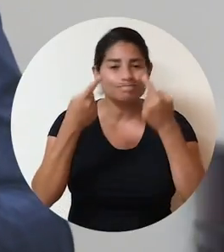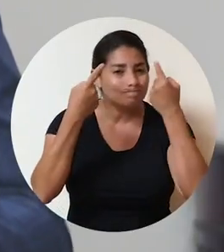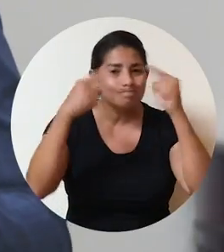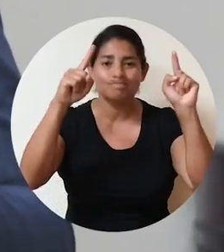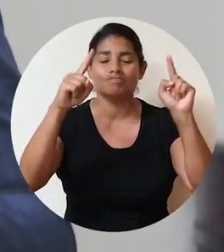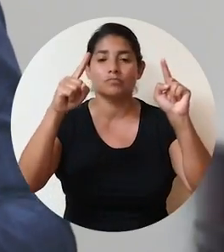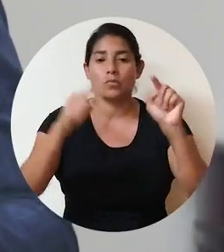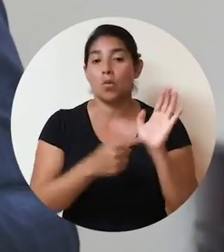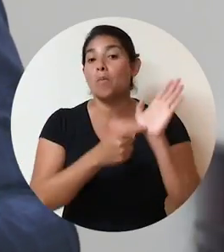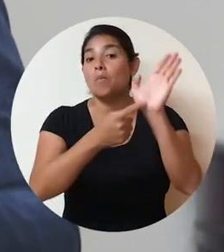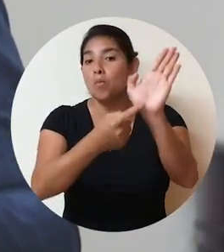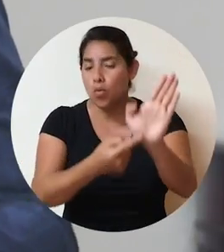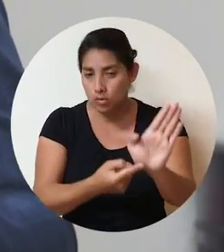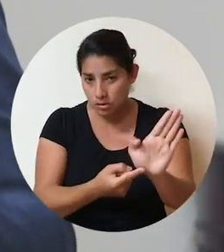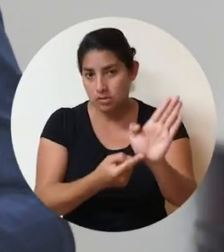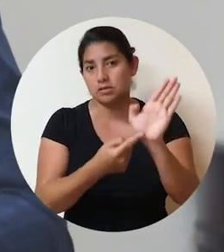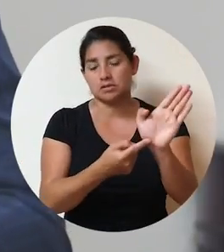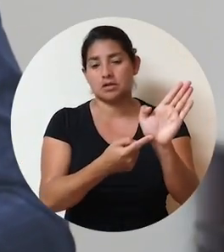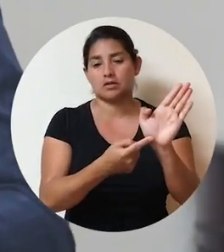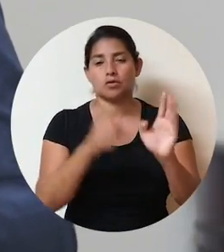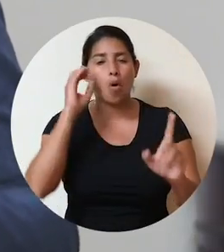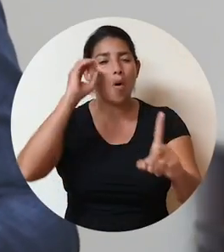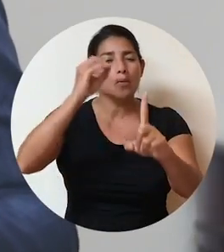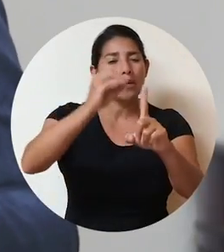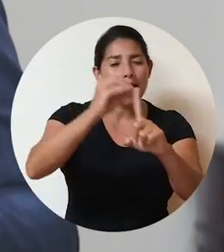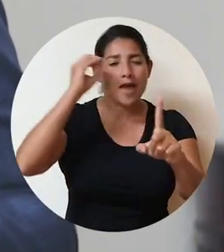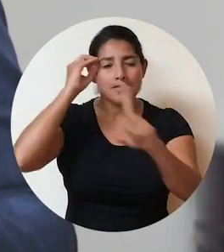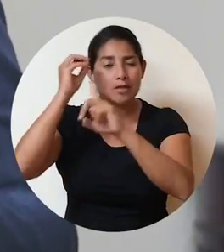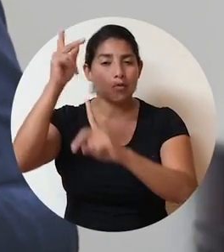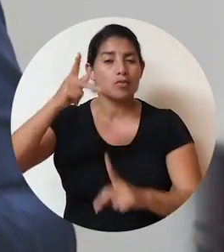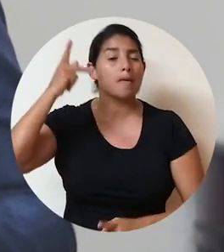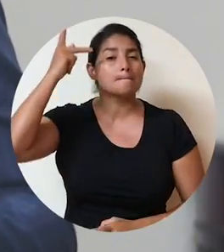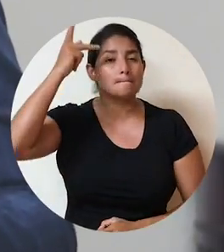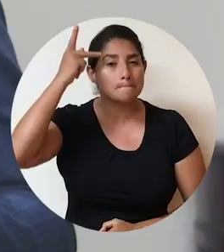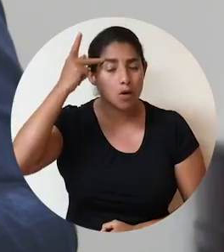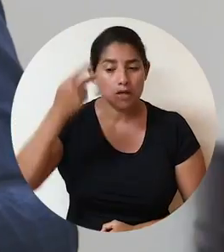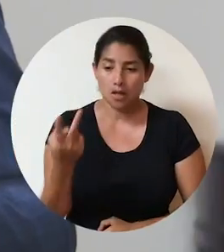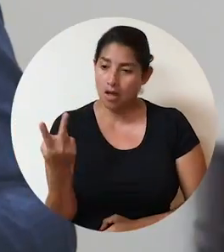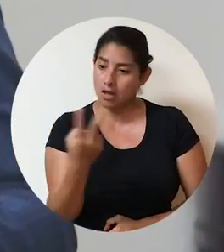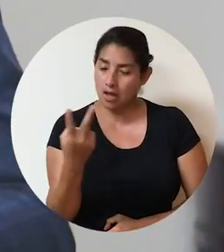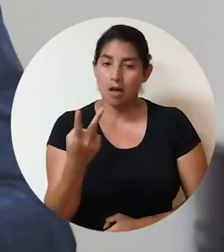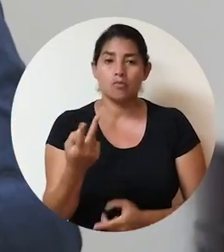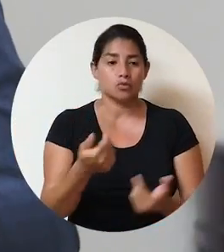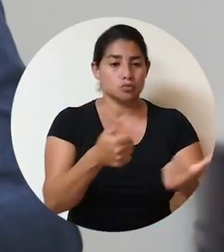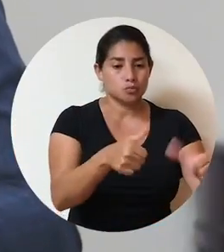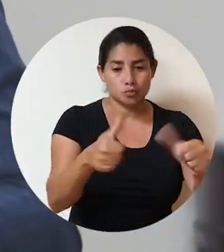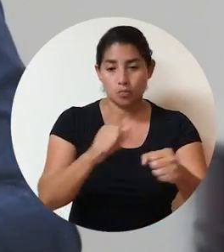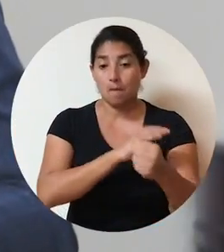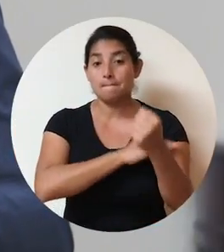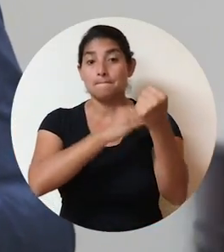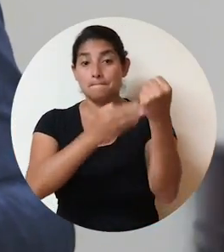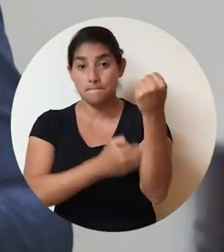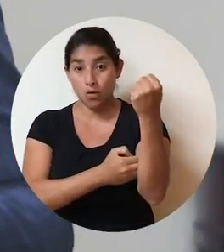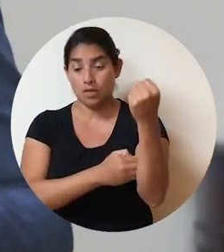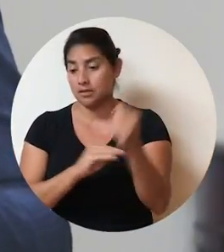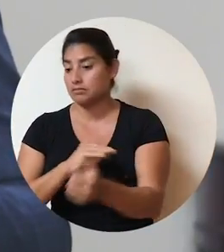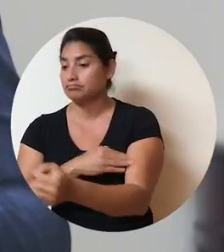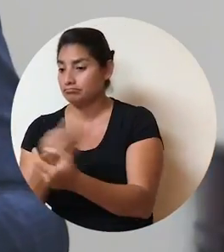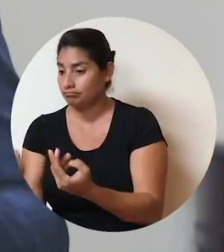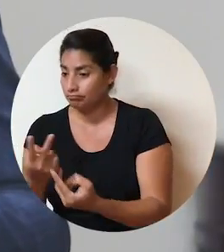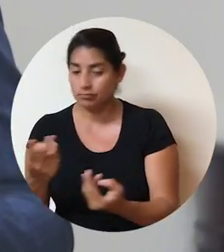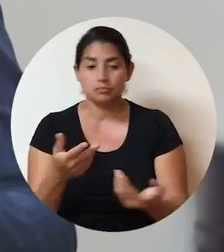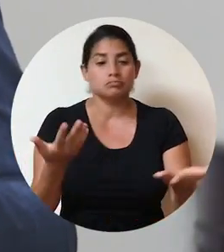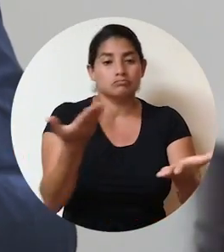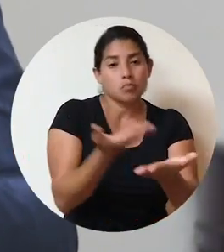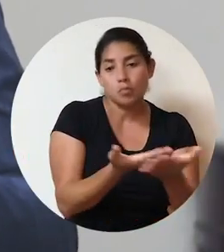logra alcanzar demostradamente los objetivos de política que ambos presidentes de los poderes de la